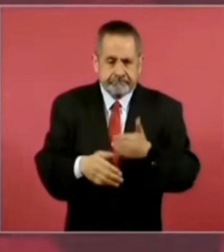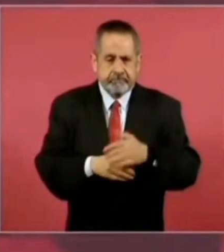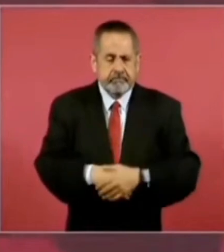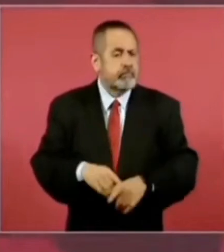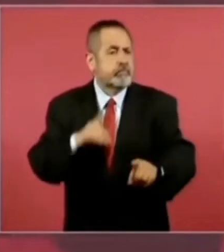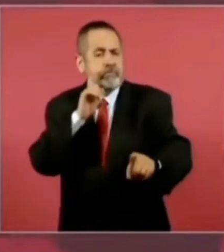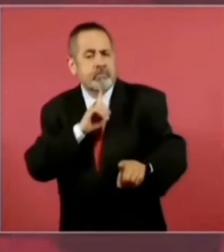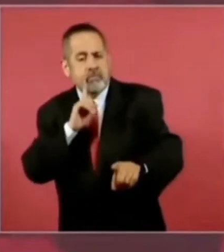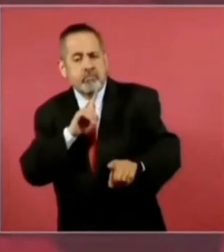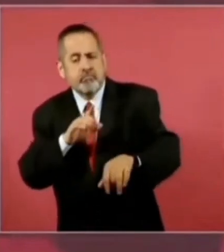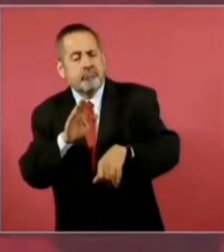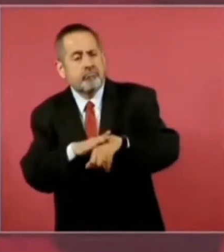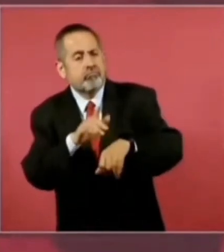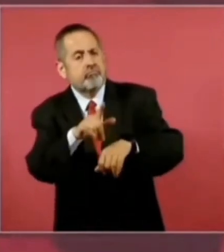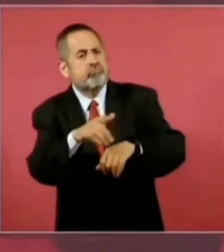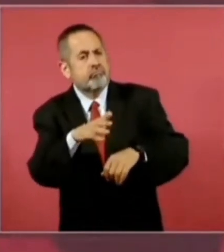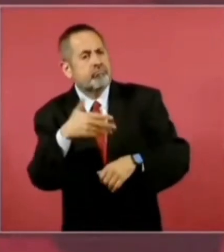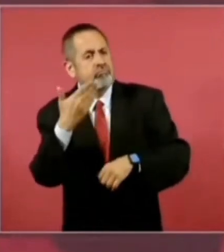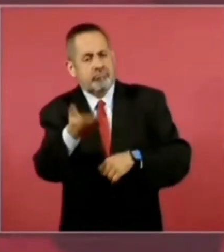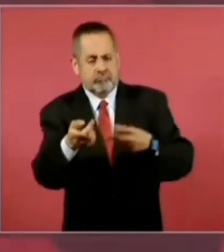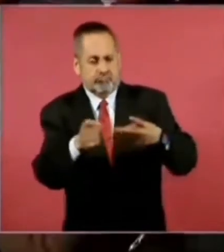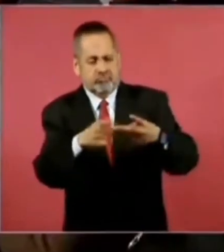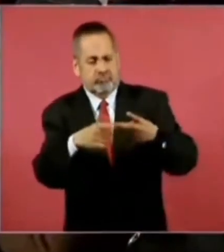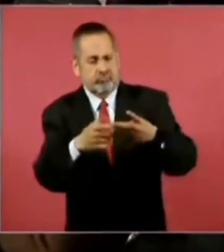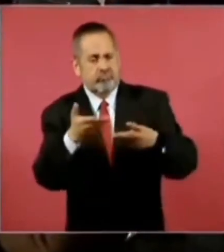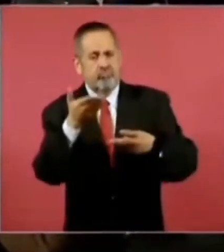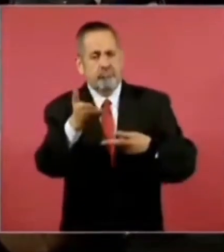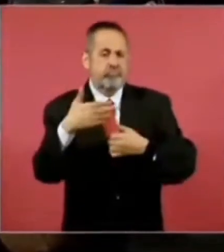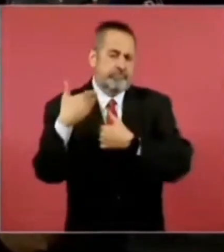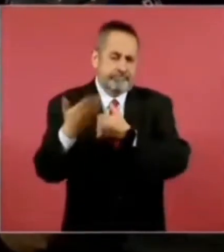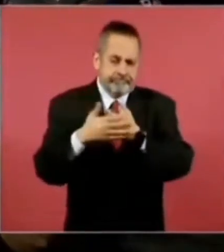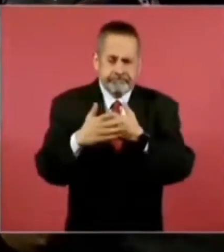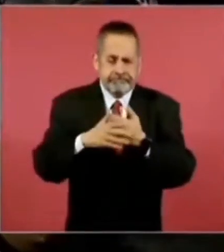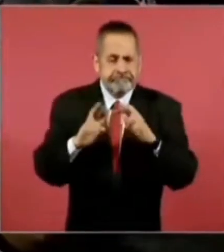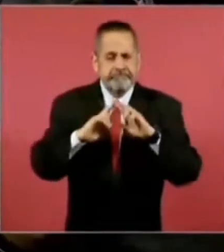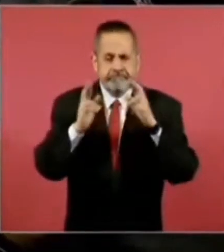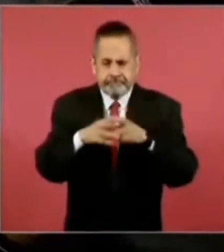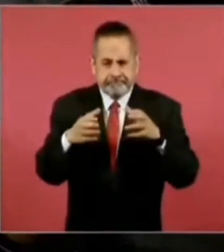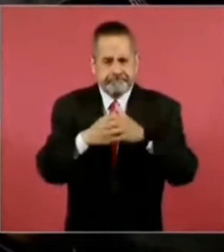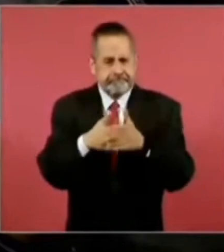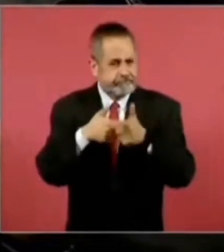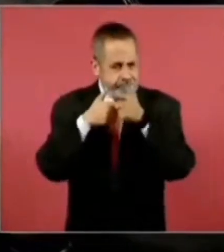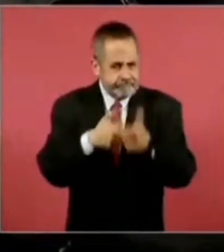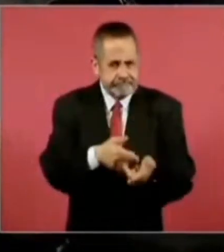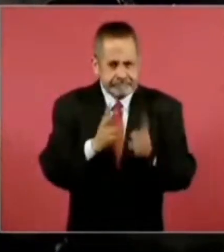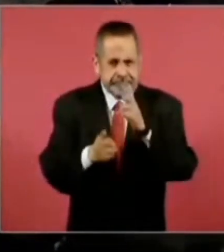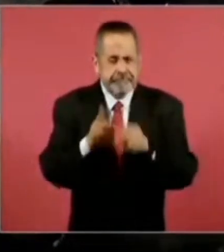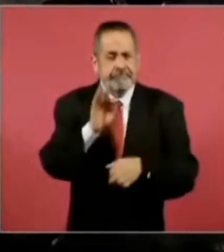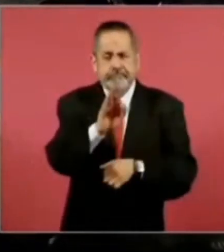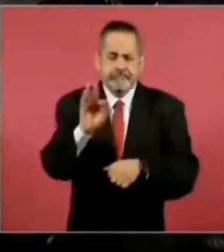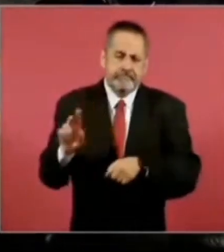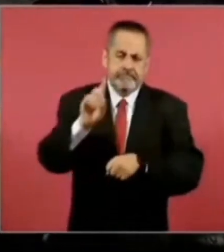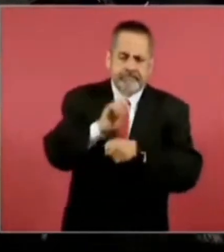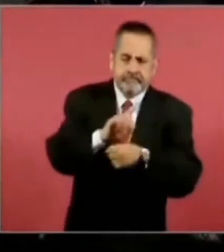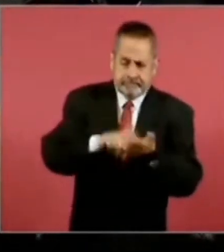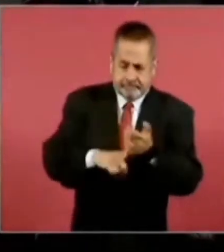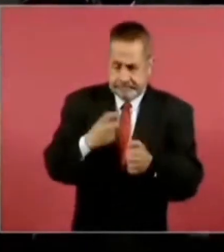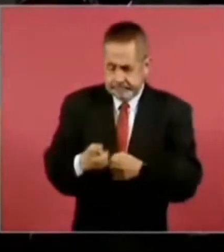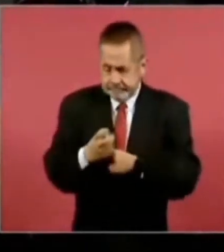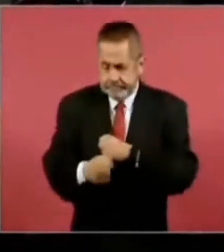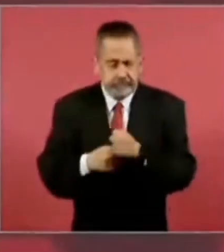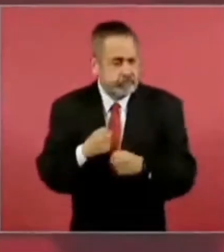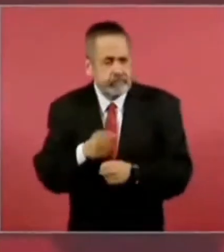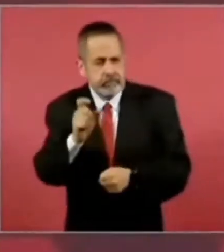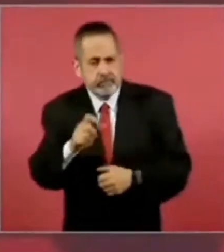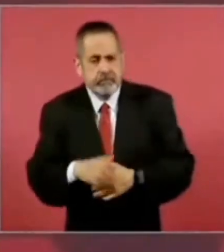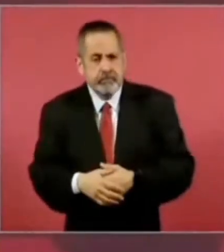será en su segunda petición de… bueno, que se va a reunir con él próximamente? Sí. ¿Hay fecha? ¿Es para ese año o hasta Y a me